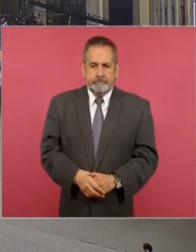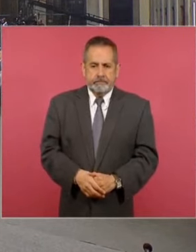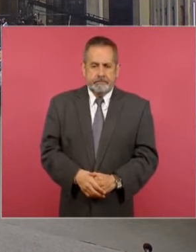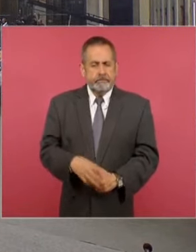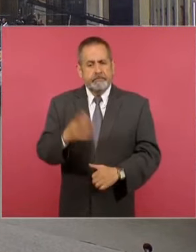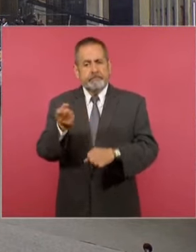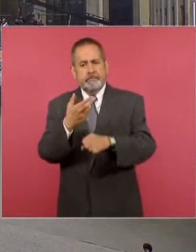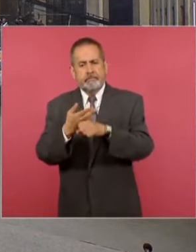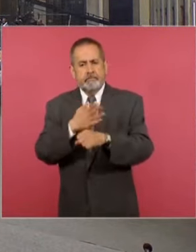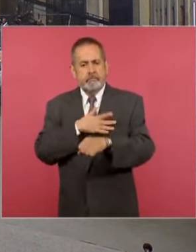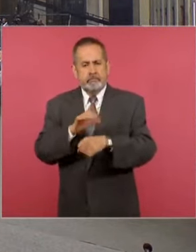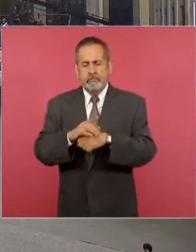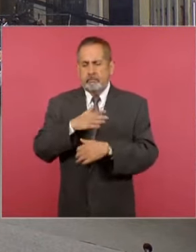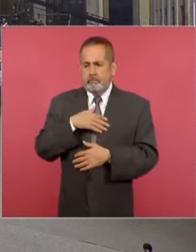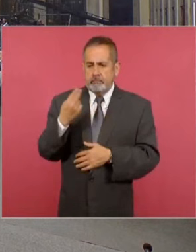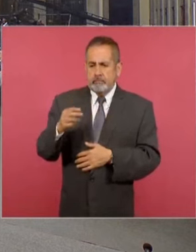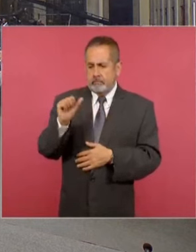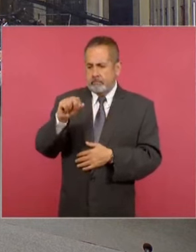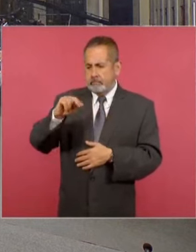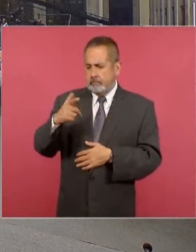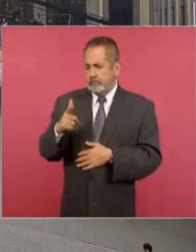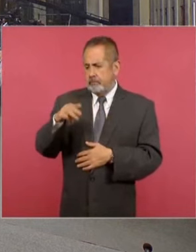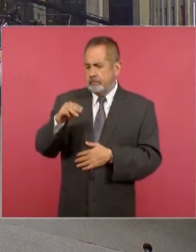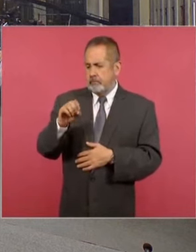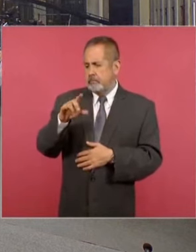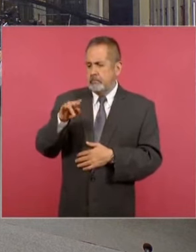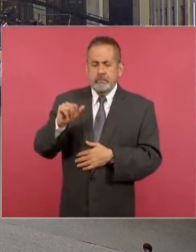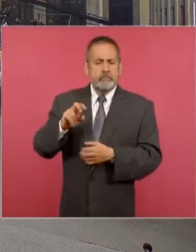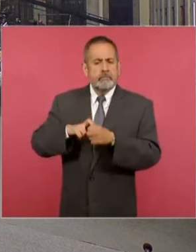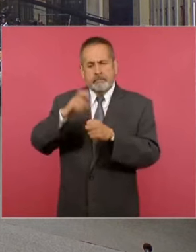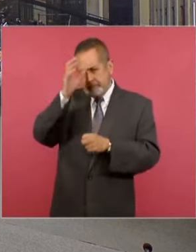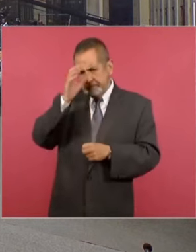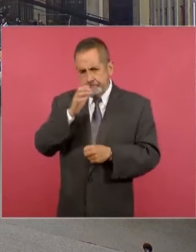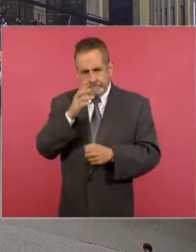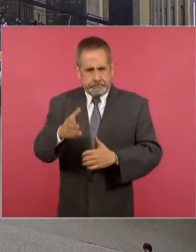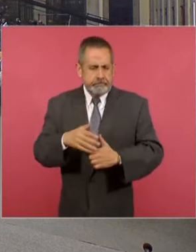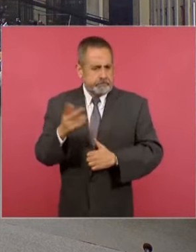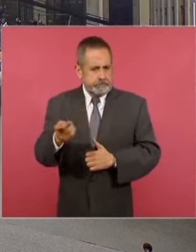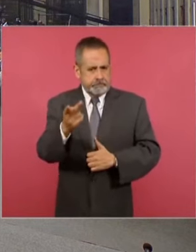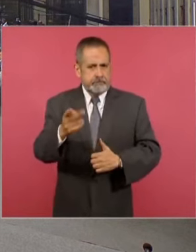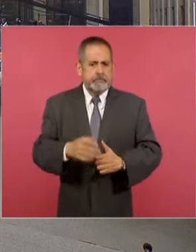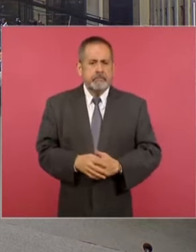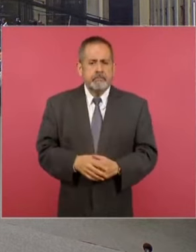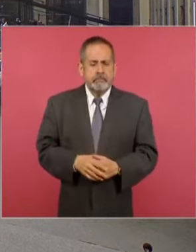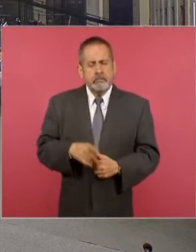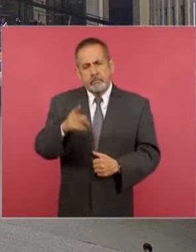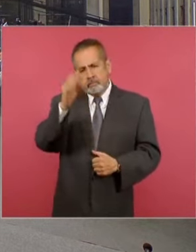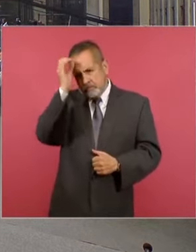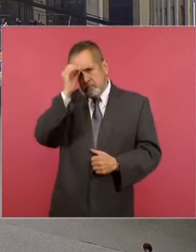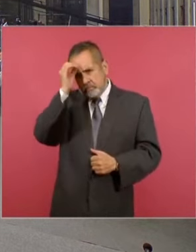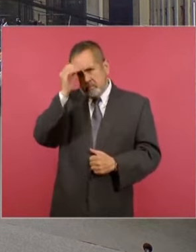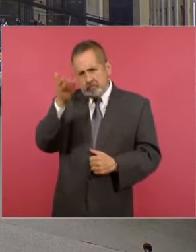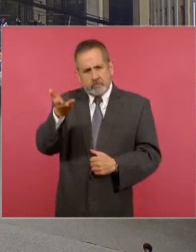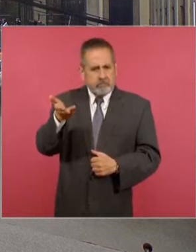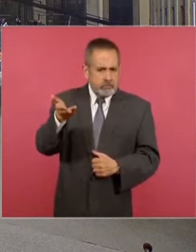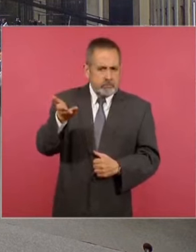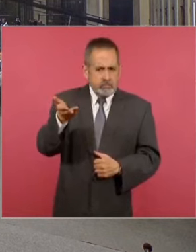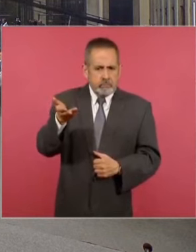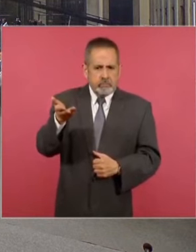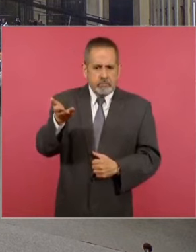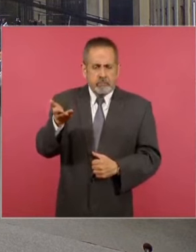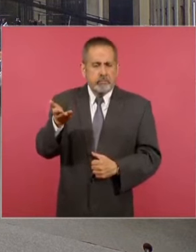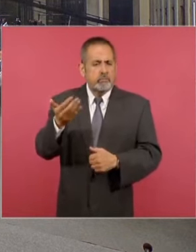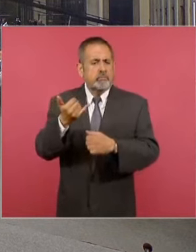Secretario, buenos días. Ángel Molina, de Atiempo.tv, Medio Digital de Coahuila. Preguntarle su punto de vista, o